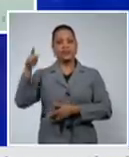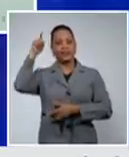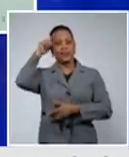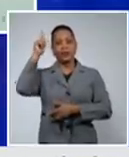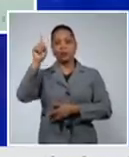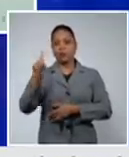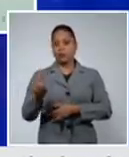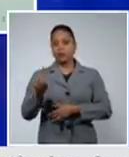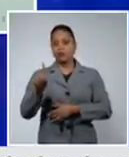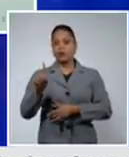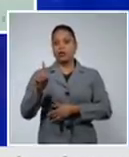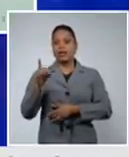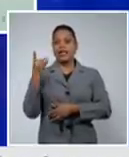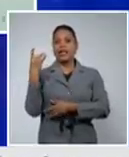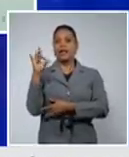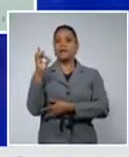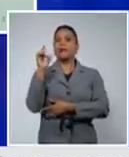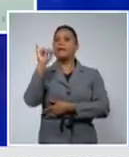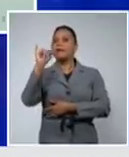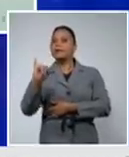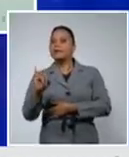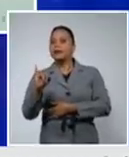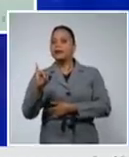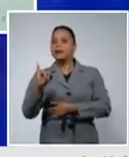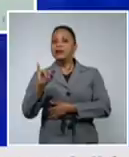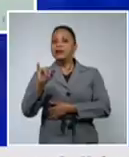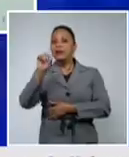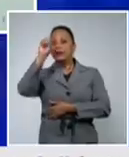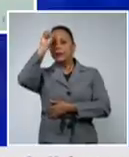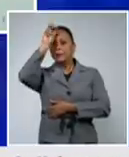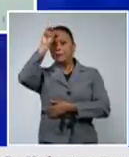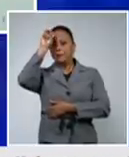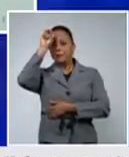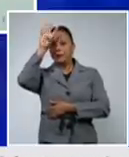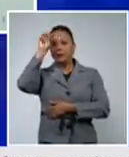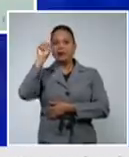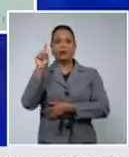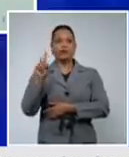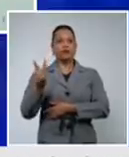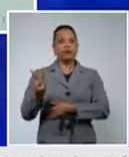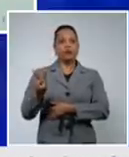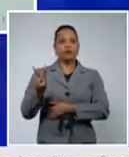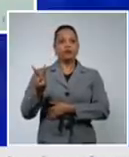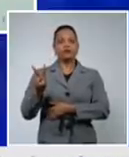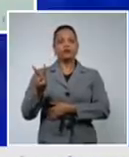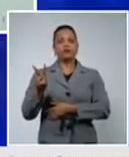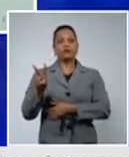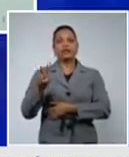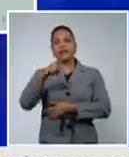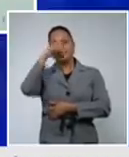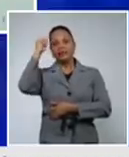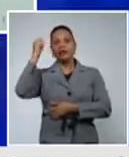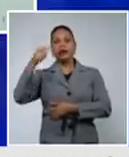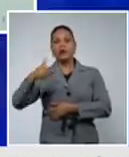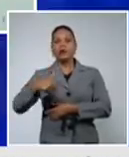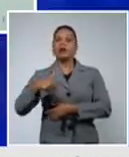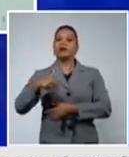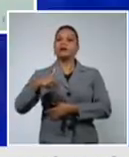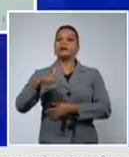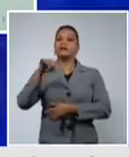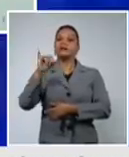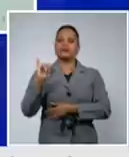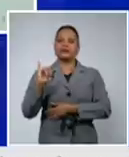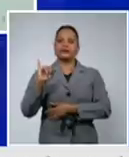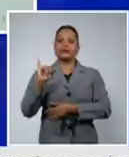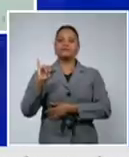La Palma 6 Minas de Matahambre 2 y San Juan y Martínez 6 casos autóctonos también